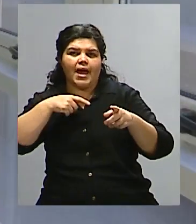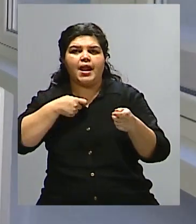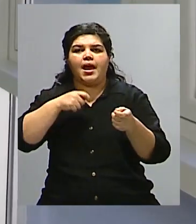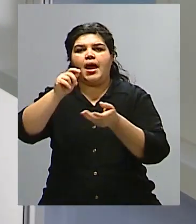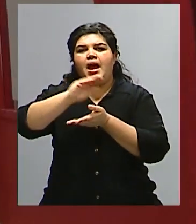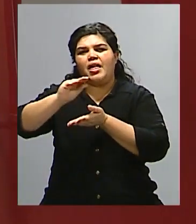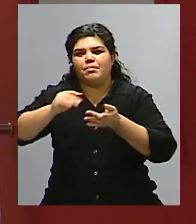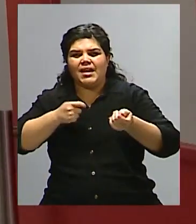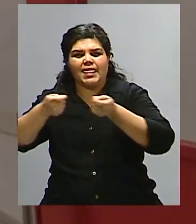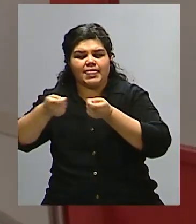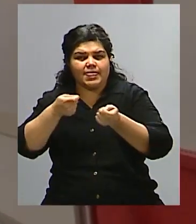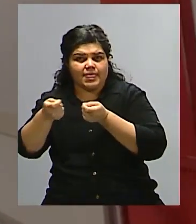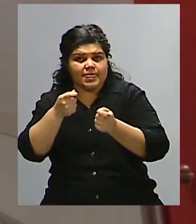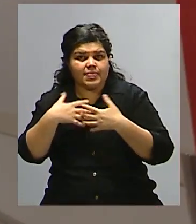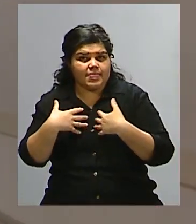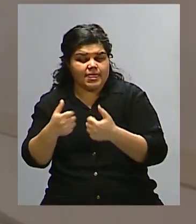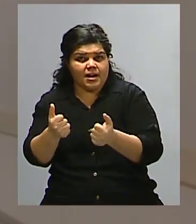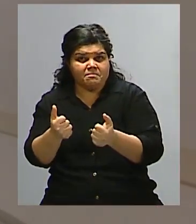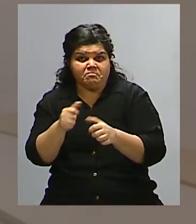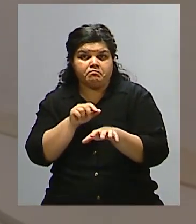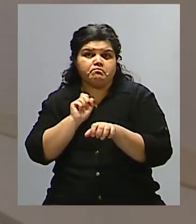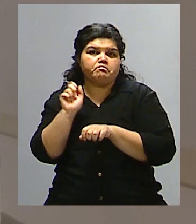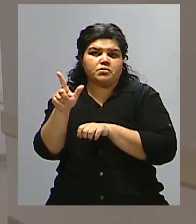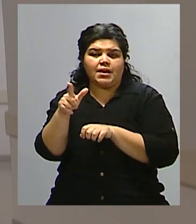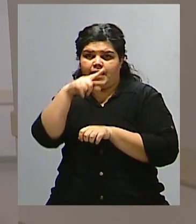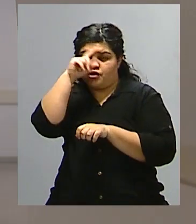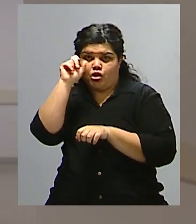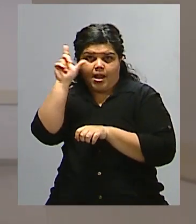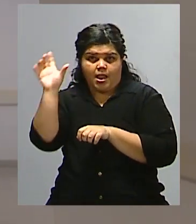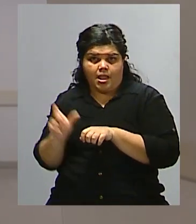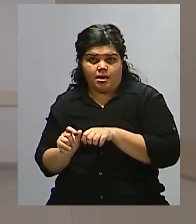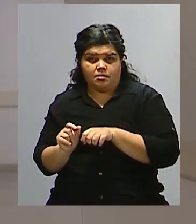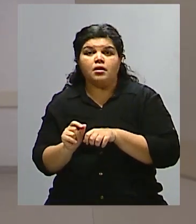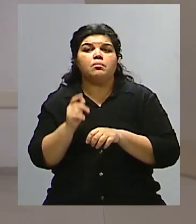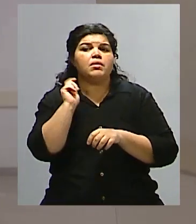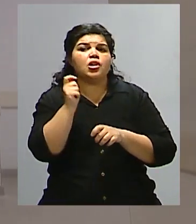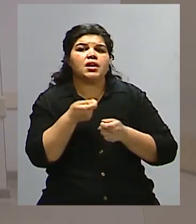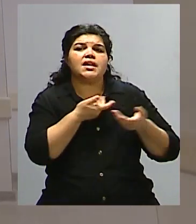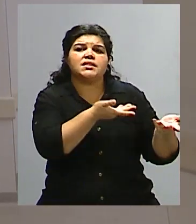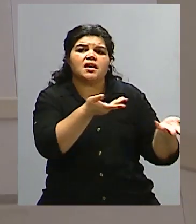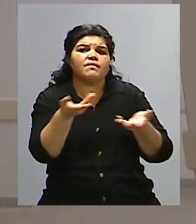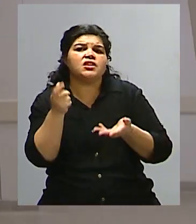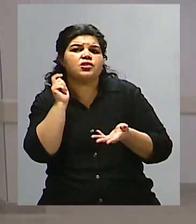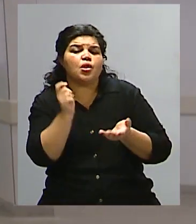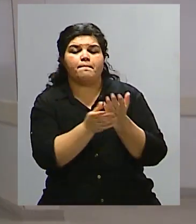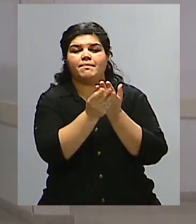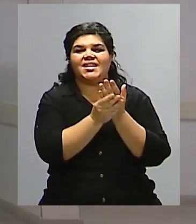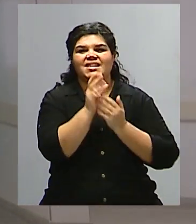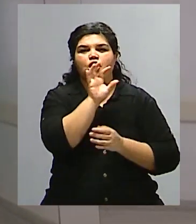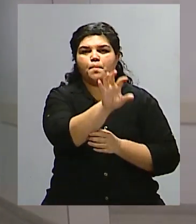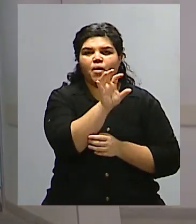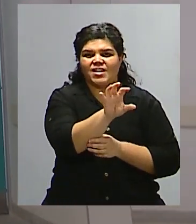Nación es articulador de algunos temas, pero el gran prestador de servicios de salud normalmente son los ministerios de salud provinciales.